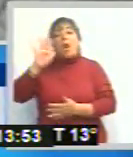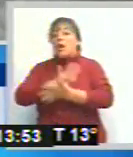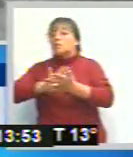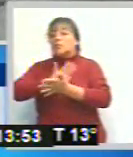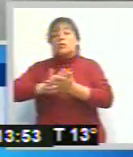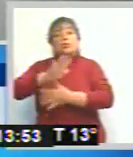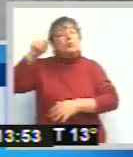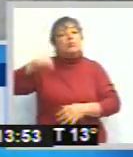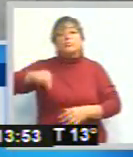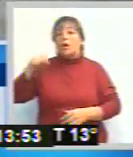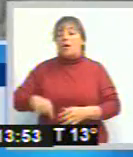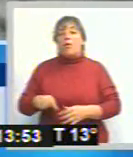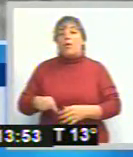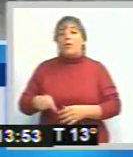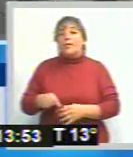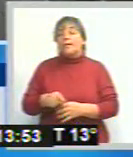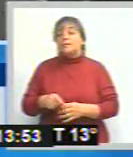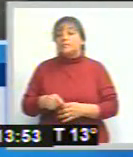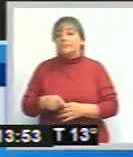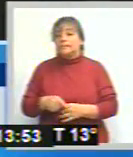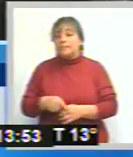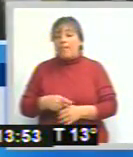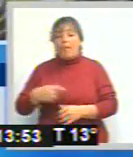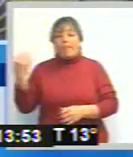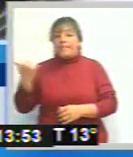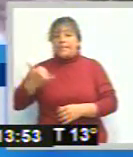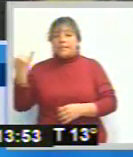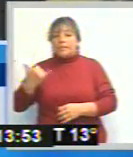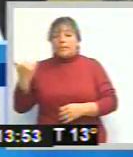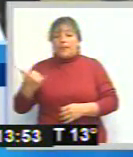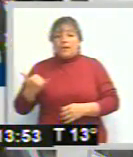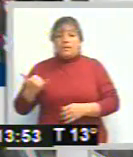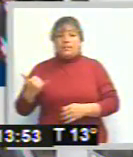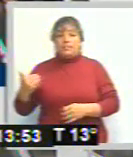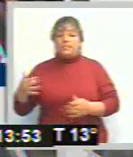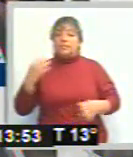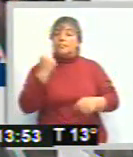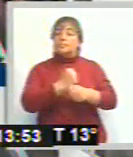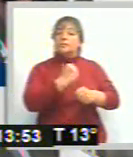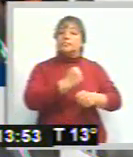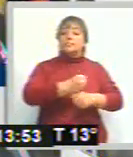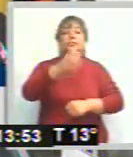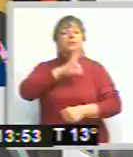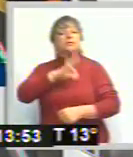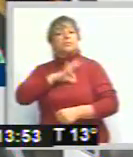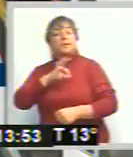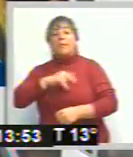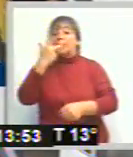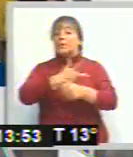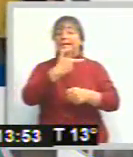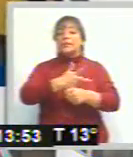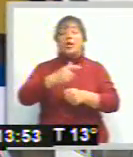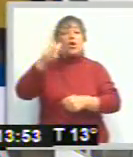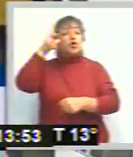actualmente, tenemos que empezar a tratar el tema salarial. Y en tercer lugar, el 82